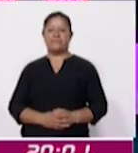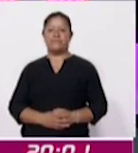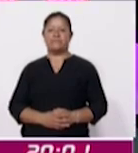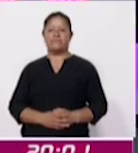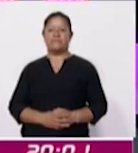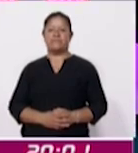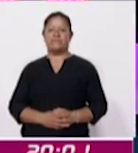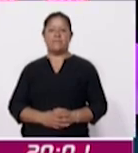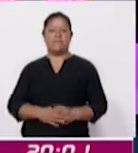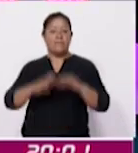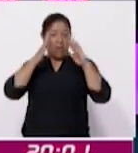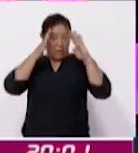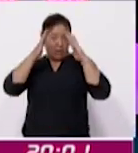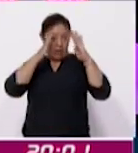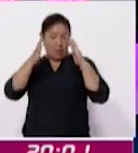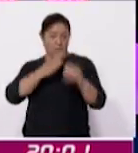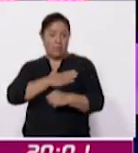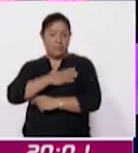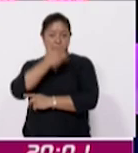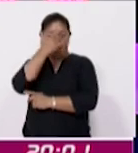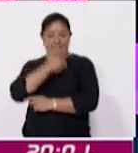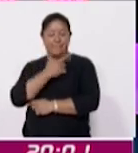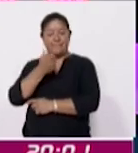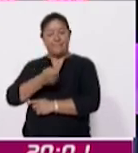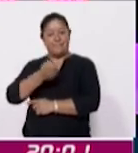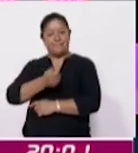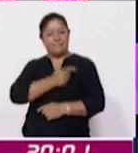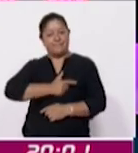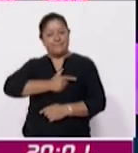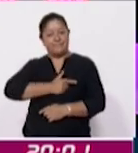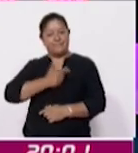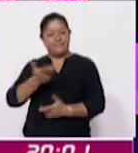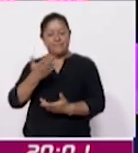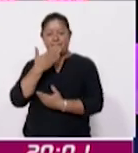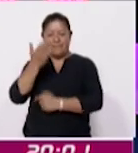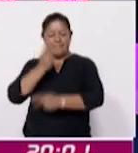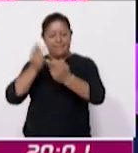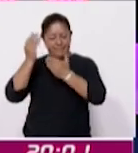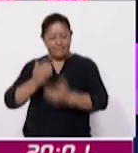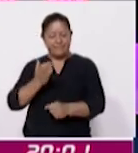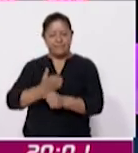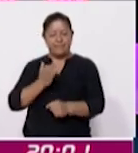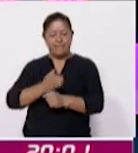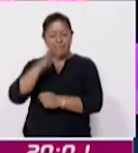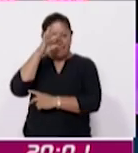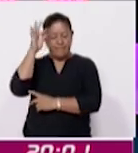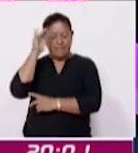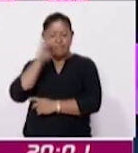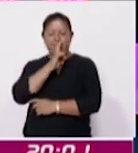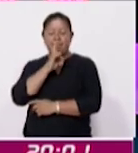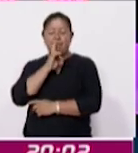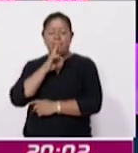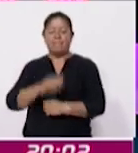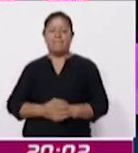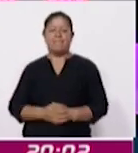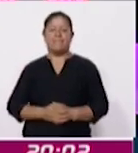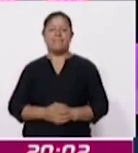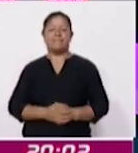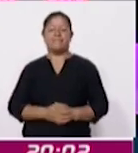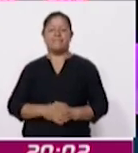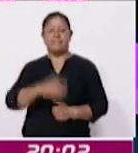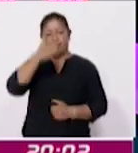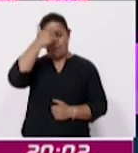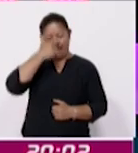¿Qué tal? Muy buenas noches, es un gusto saludarlo. Saludarlo, le damos la más cordial bienvenida a Coracyt Noticias en su tercera emisión